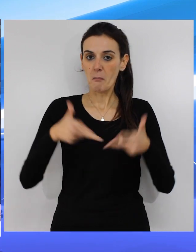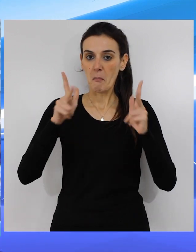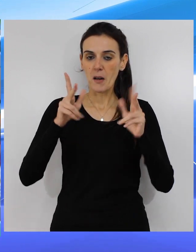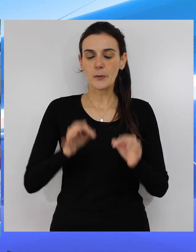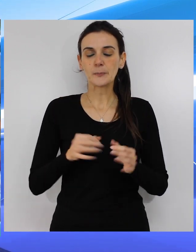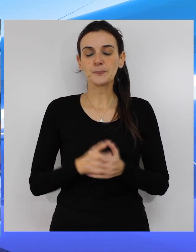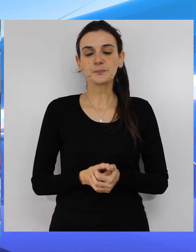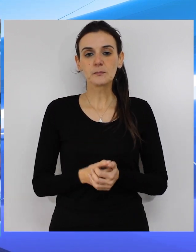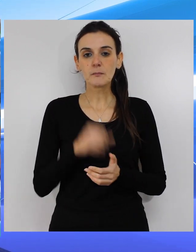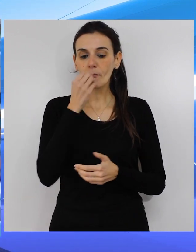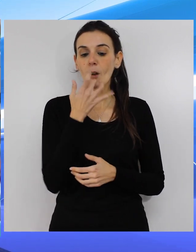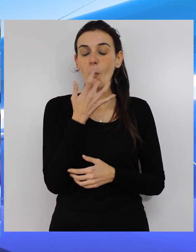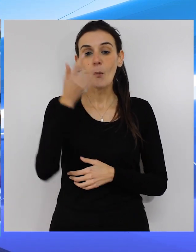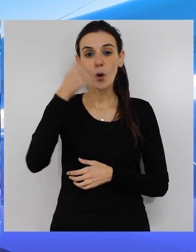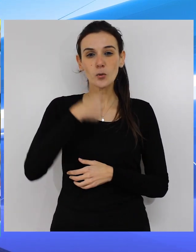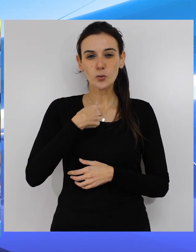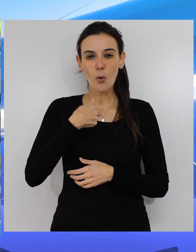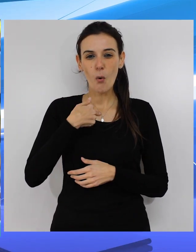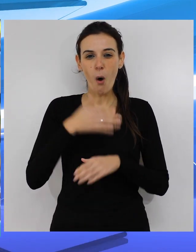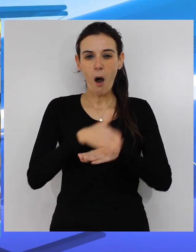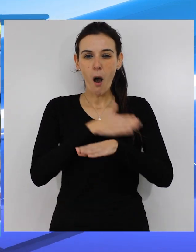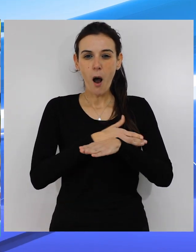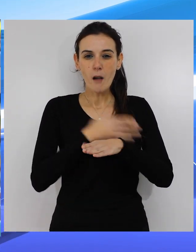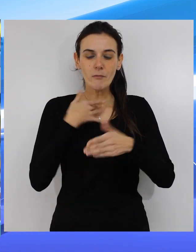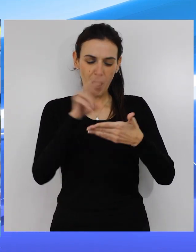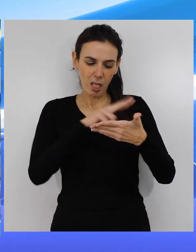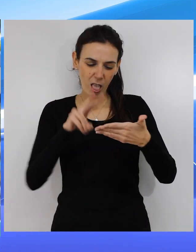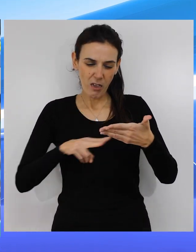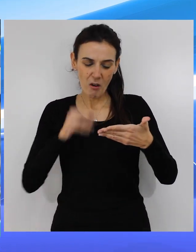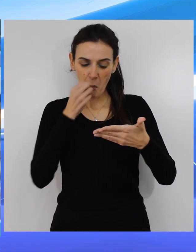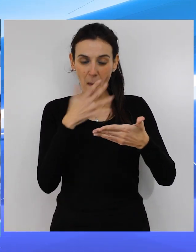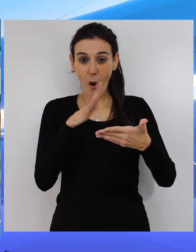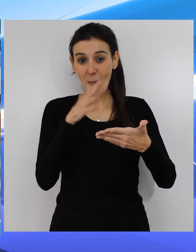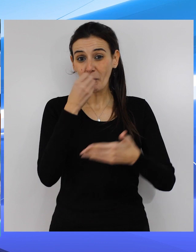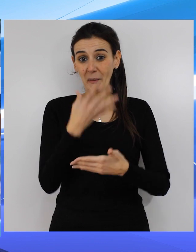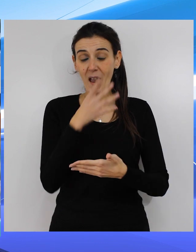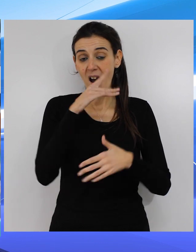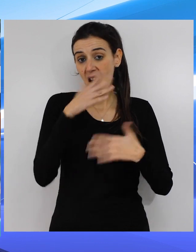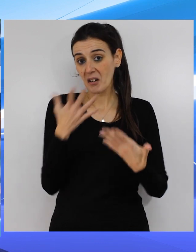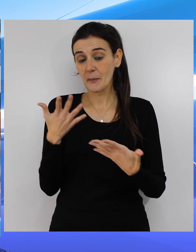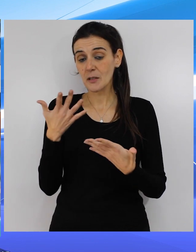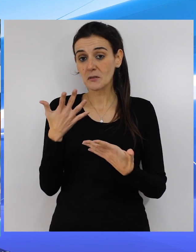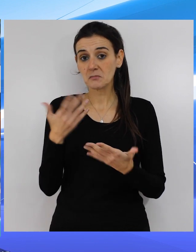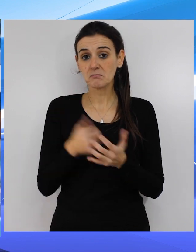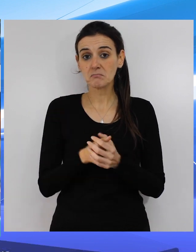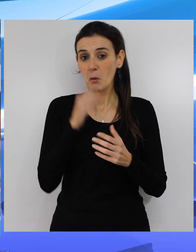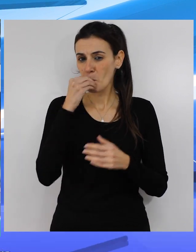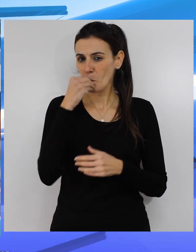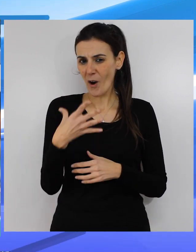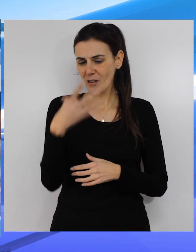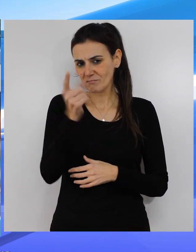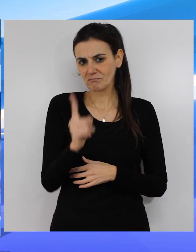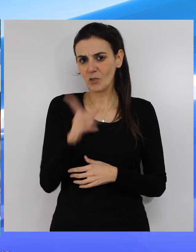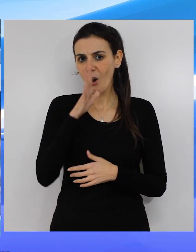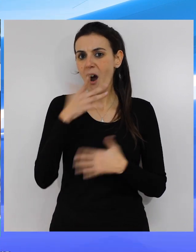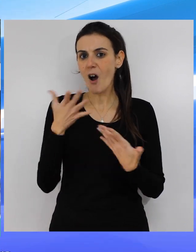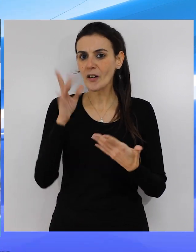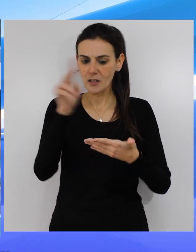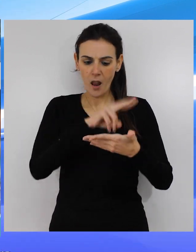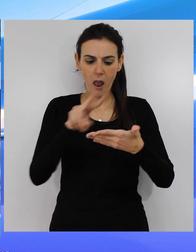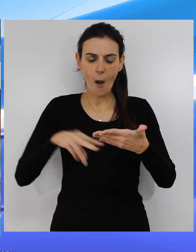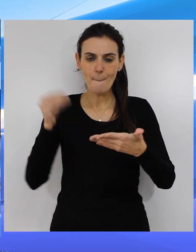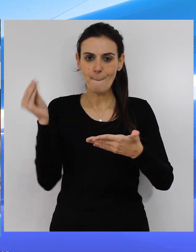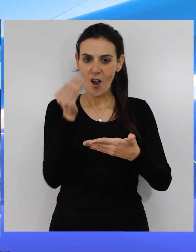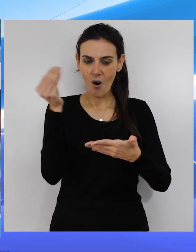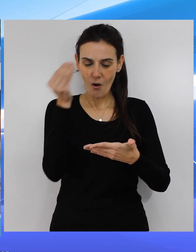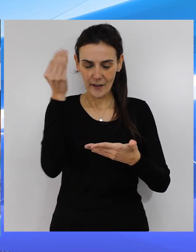más críticos. Pues yo, por ejemplo, antes yo leía más o menos bien, pero no era muy bueno, pero ahora con el lecic la